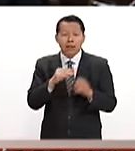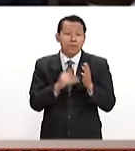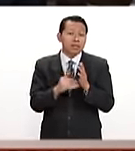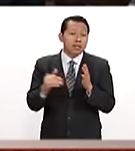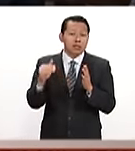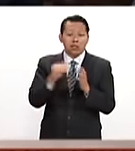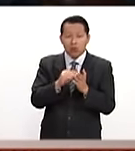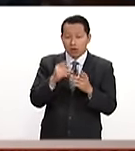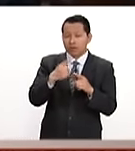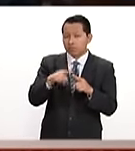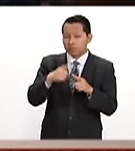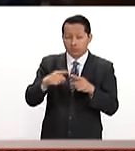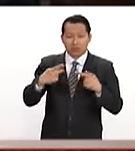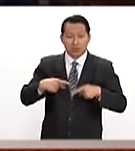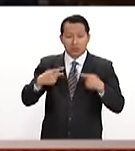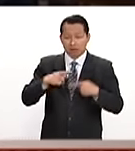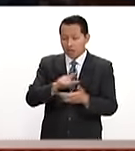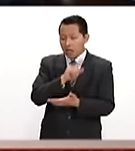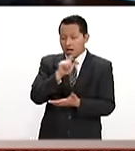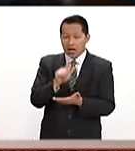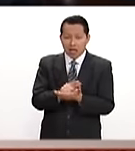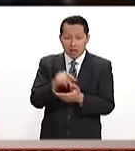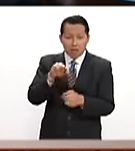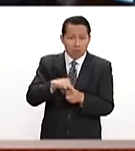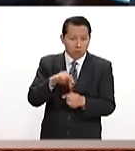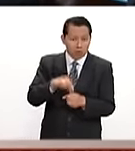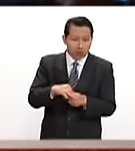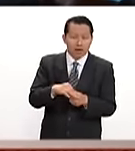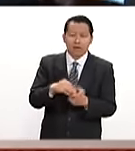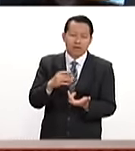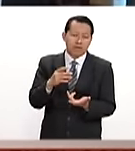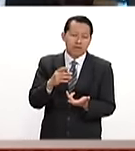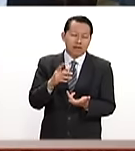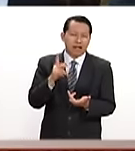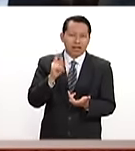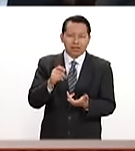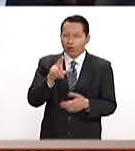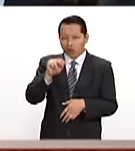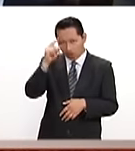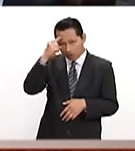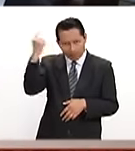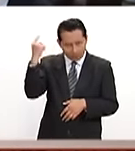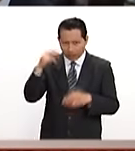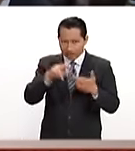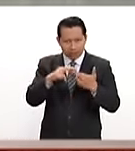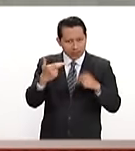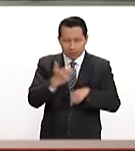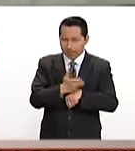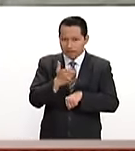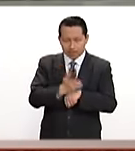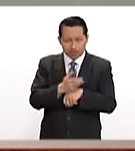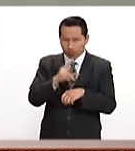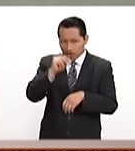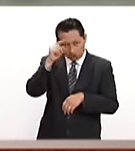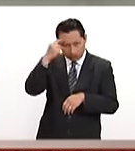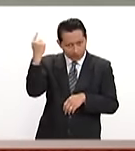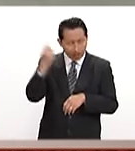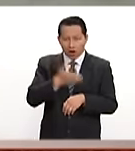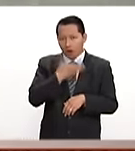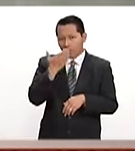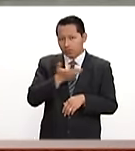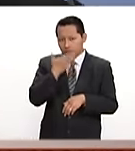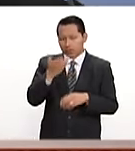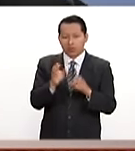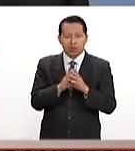de ilegales que votaron de manera fraudulenta. Entonces, no va a ser fácil la relación con los Estados Unidos. Vamos a estar acostumbrados a